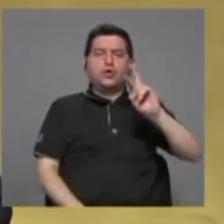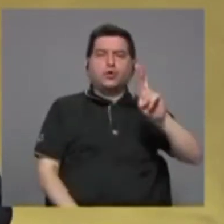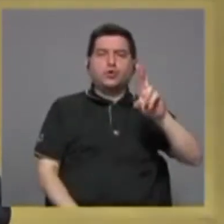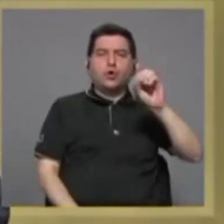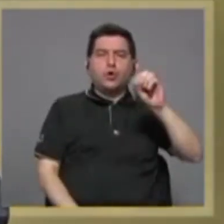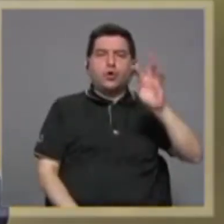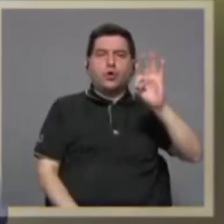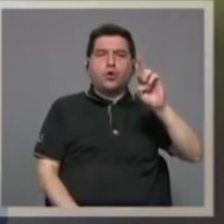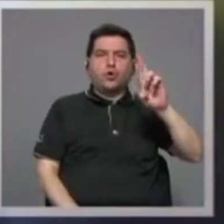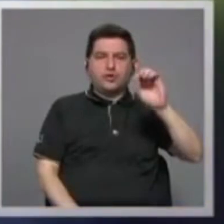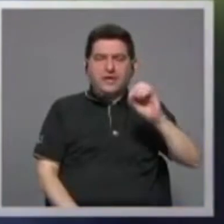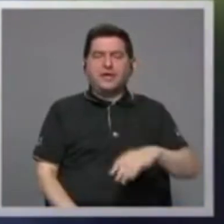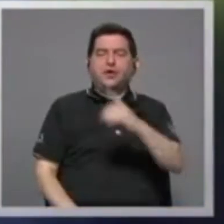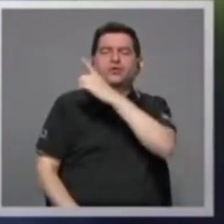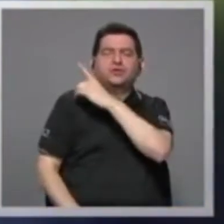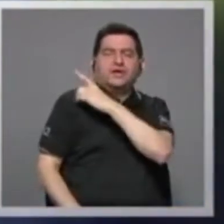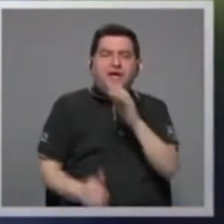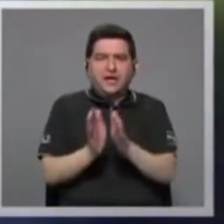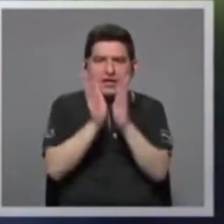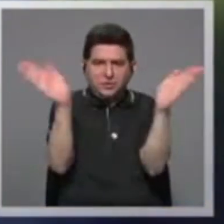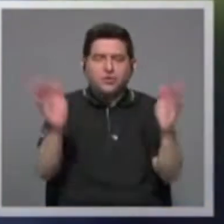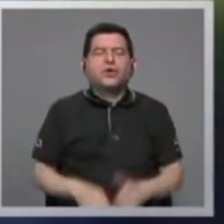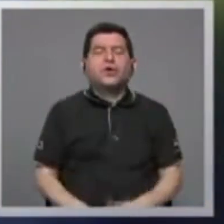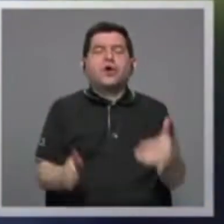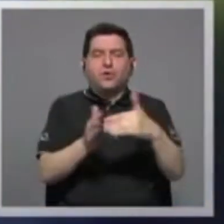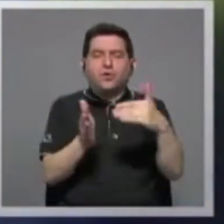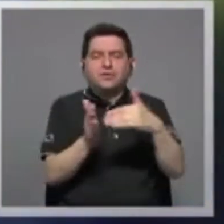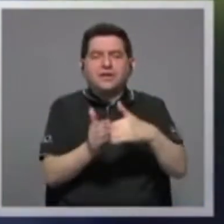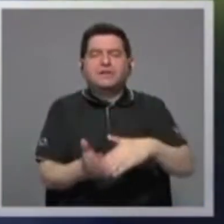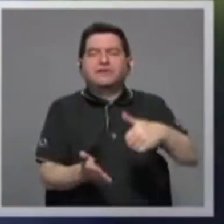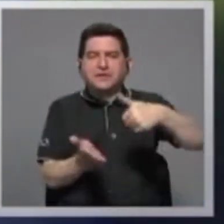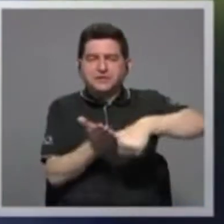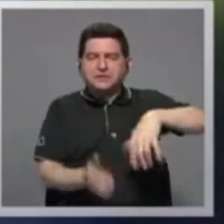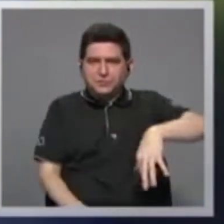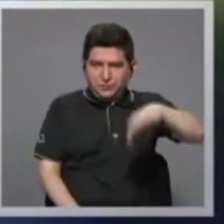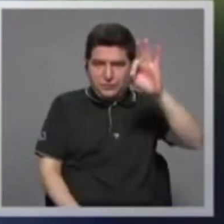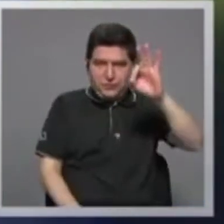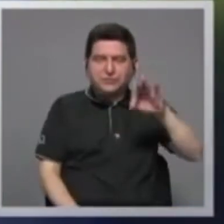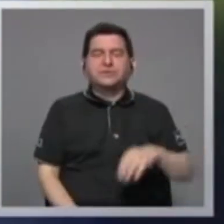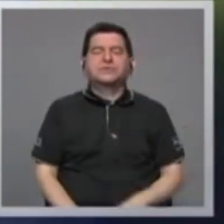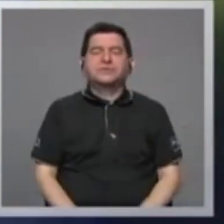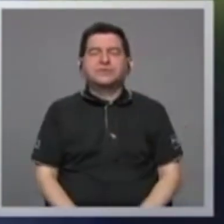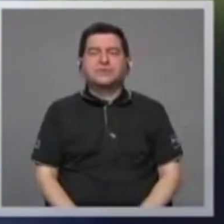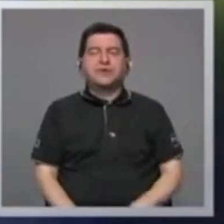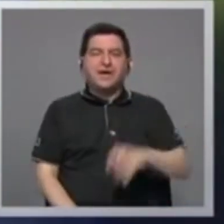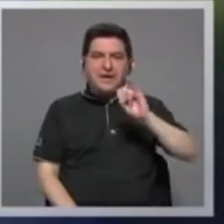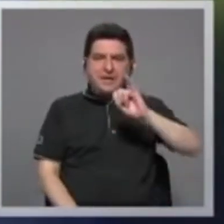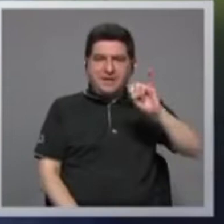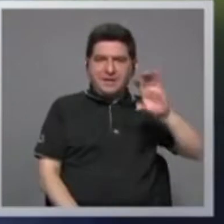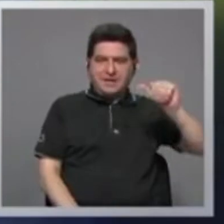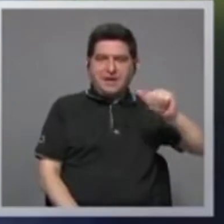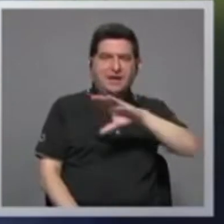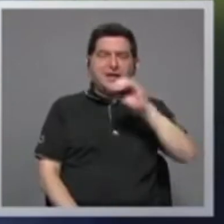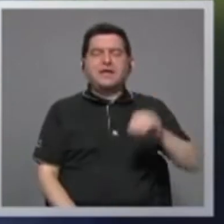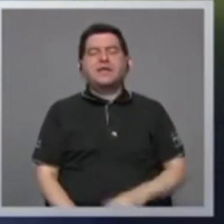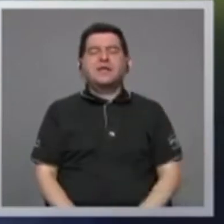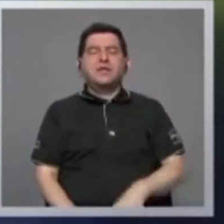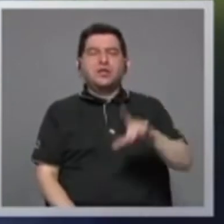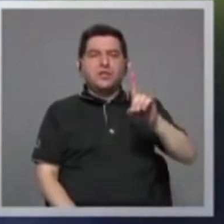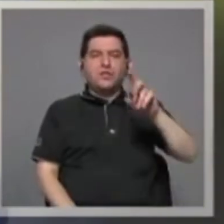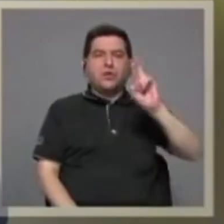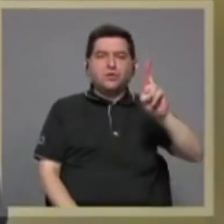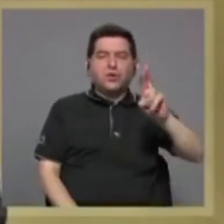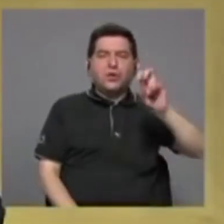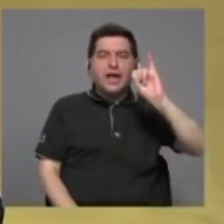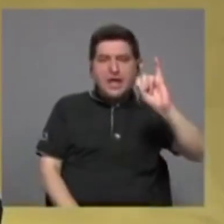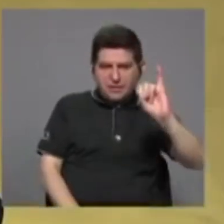quien es el director general recientemente reelecto del IICA y tenemos también al doctor Ibrahim quien